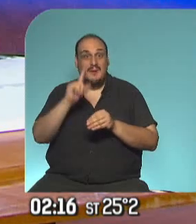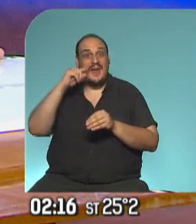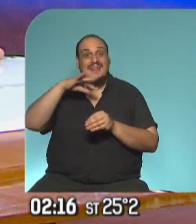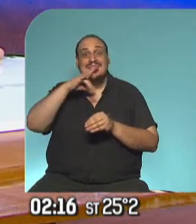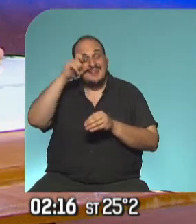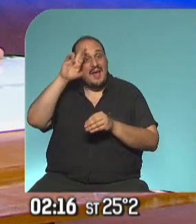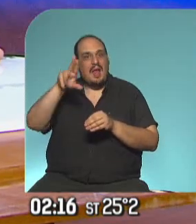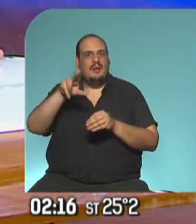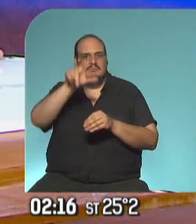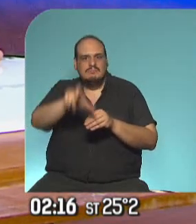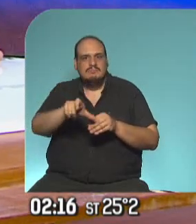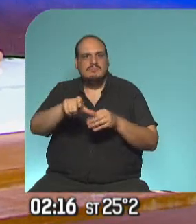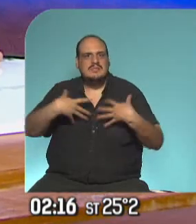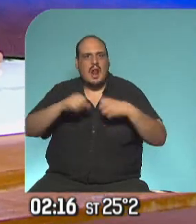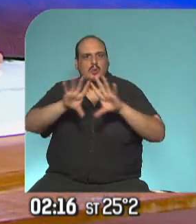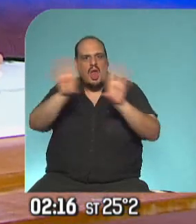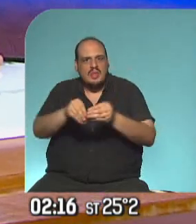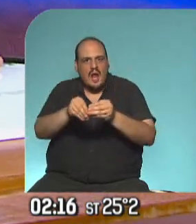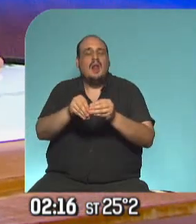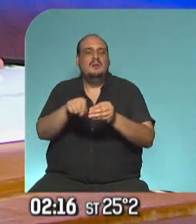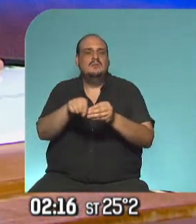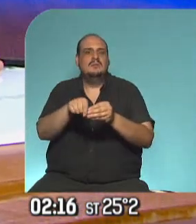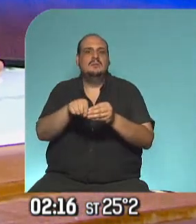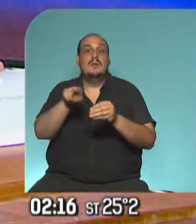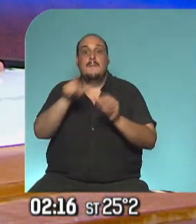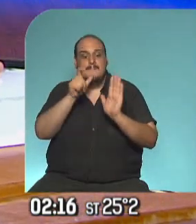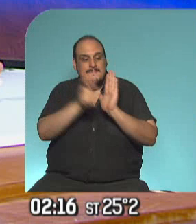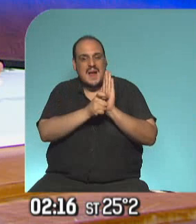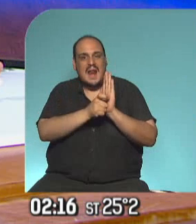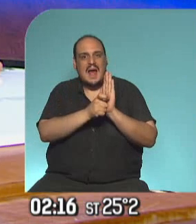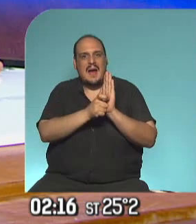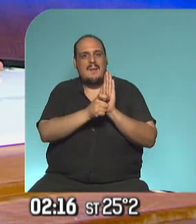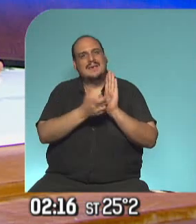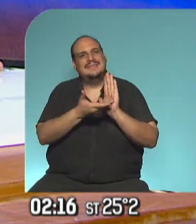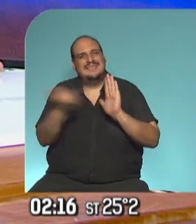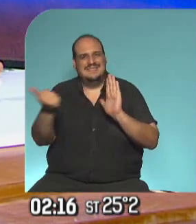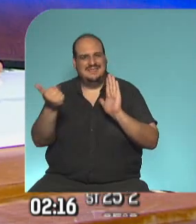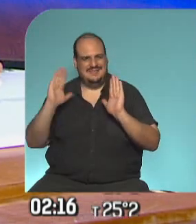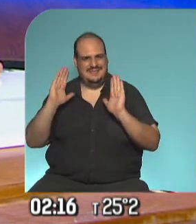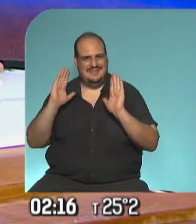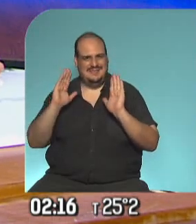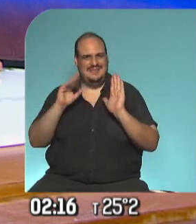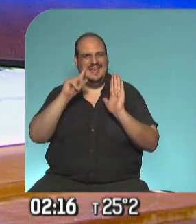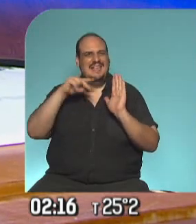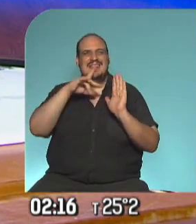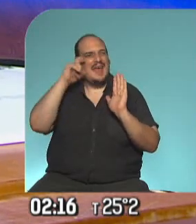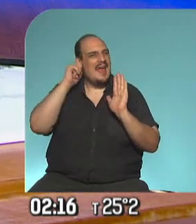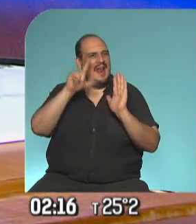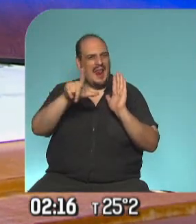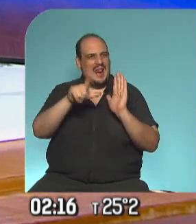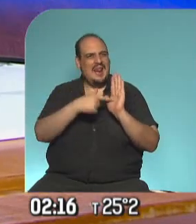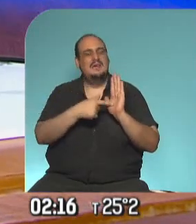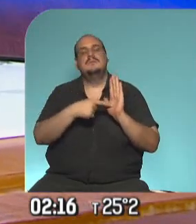recién ver el tinneke en su discurso claro que sí fue uno de los que pidió que esa palabra integral no esté hubo sensibilidad por parte del